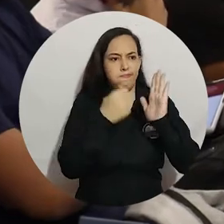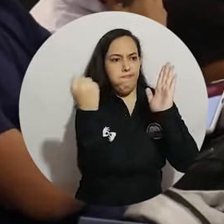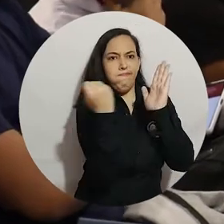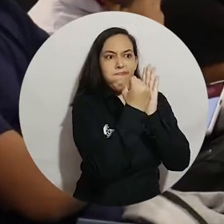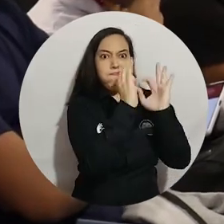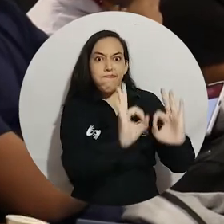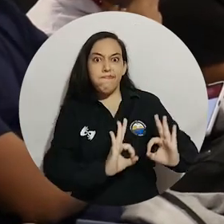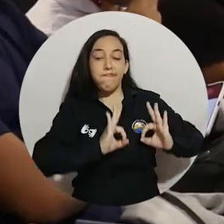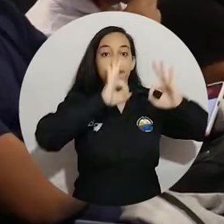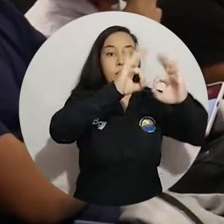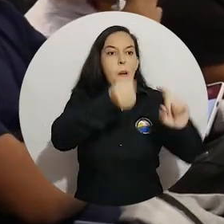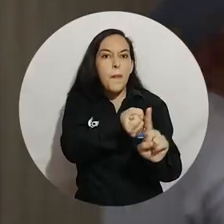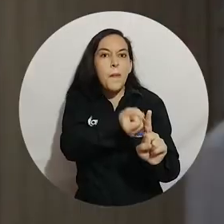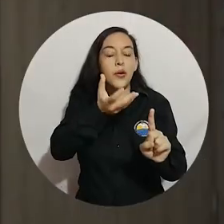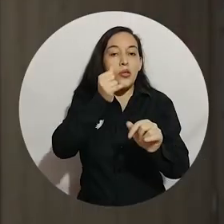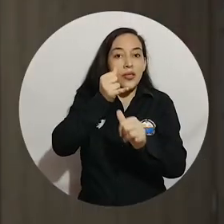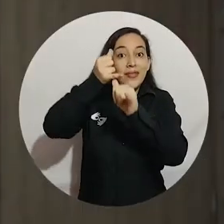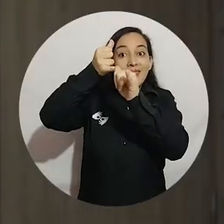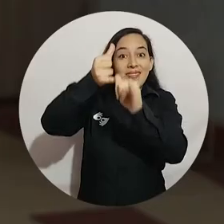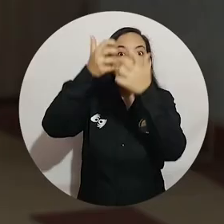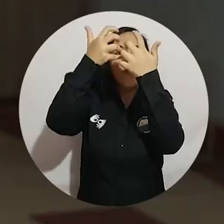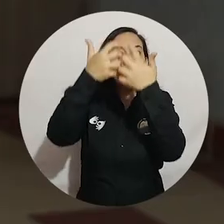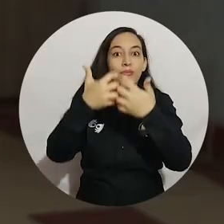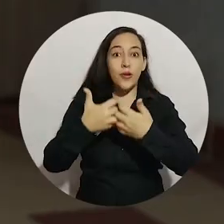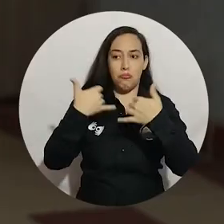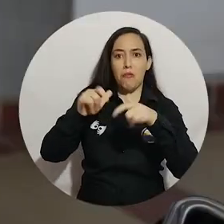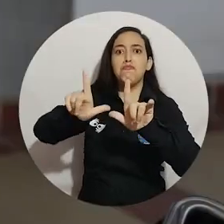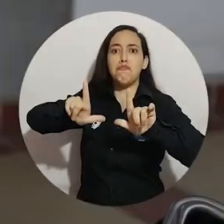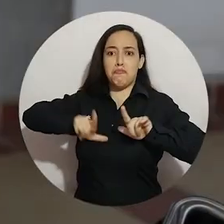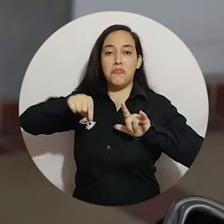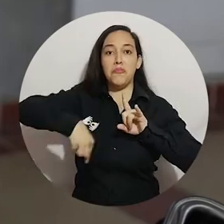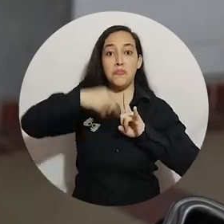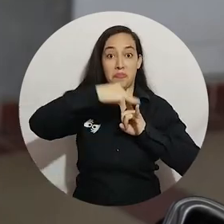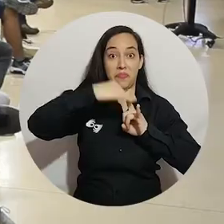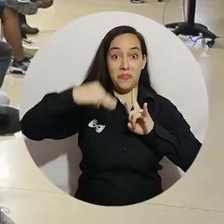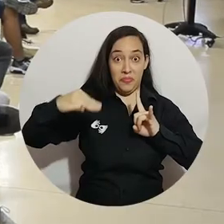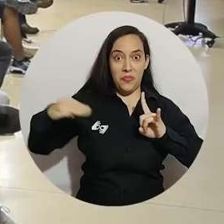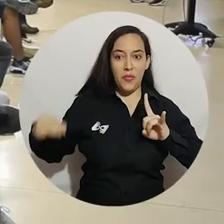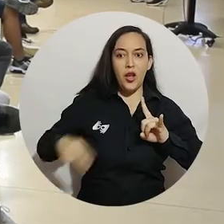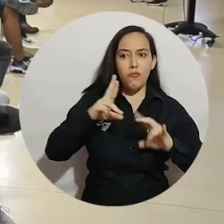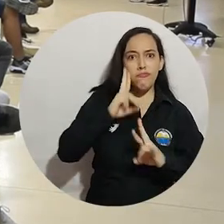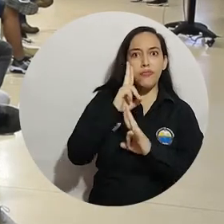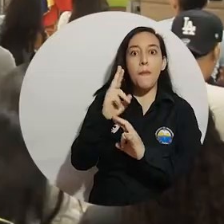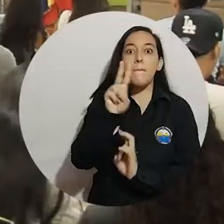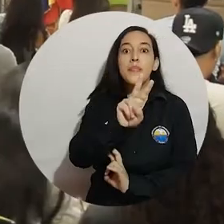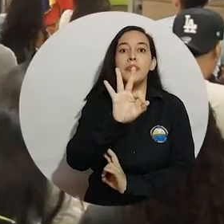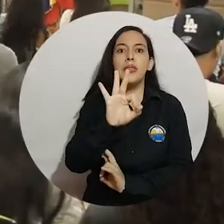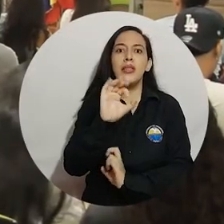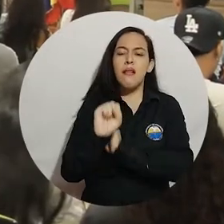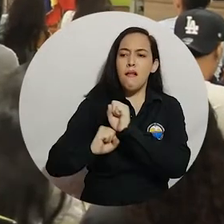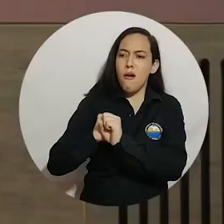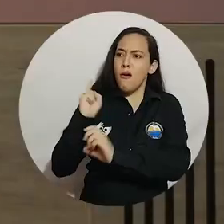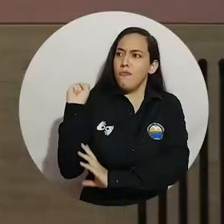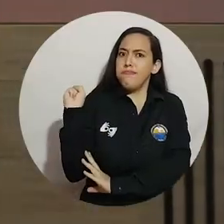Destacando el sello de alta calidad e impacto de los ingenieros industriales egresados de nuestra alma mater, la Universidad del Magdalena conmemoró